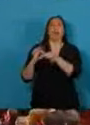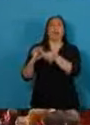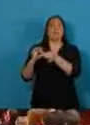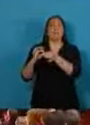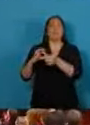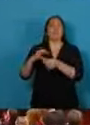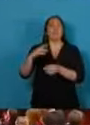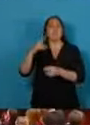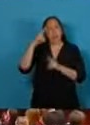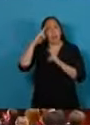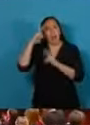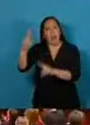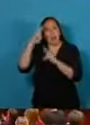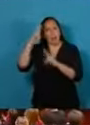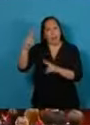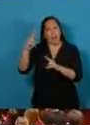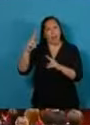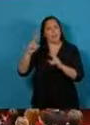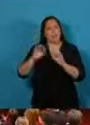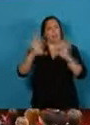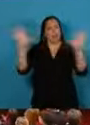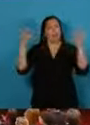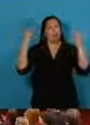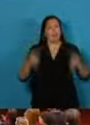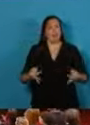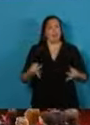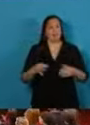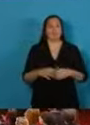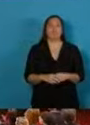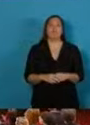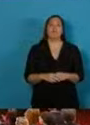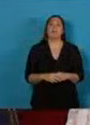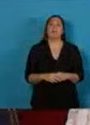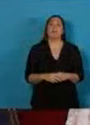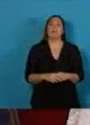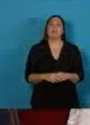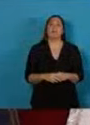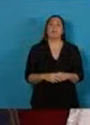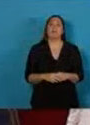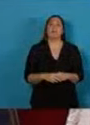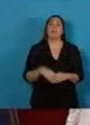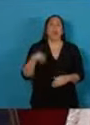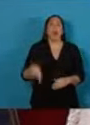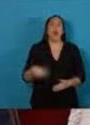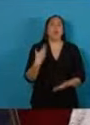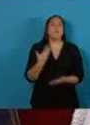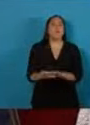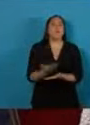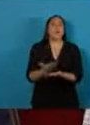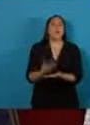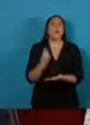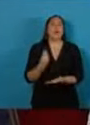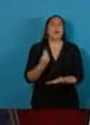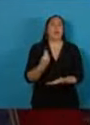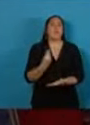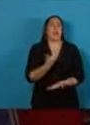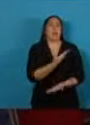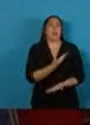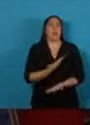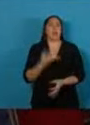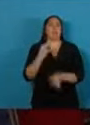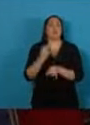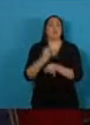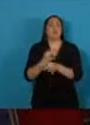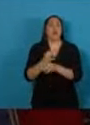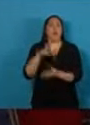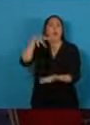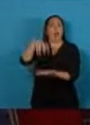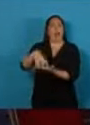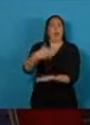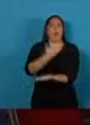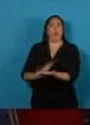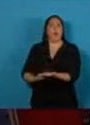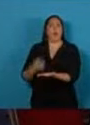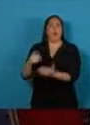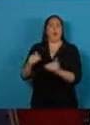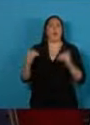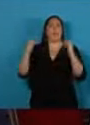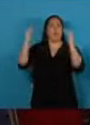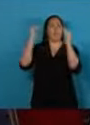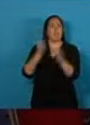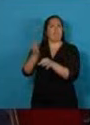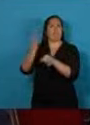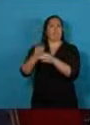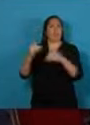en el mismo contexto de innovación vamos a proponer una gran escuela de gobierno con altísima excelencia académica